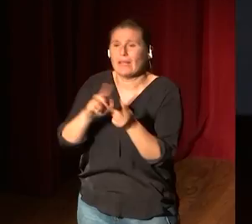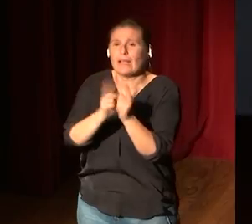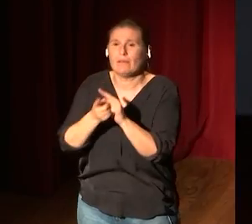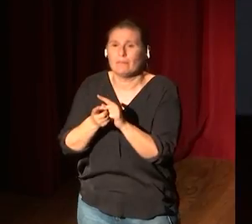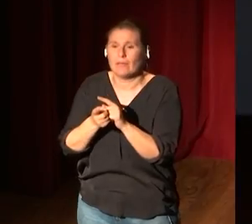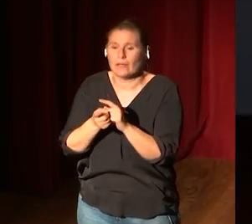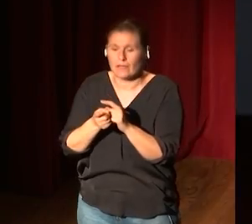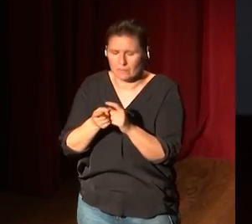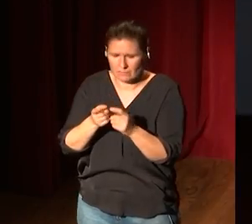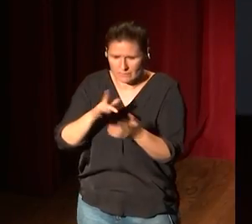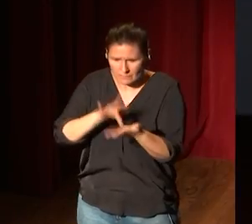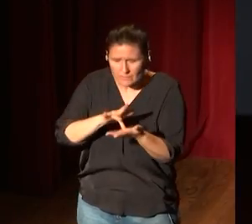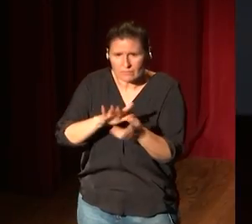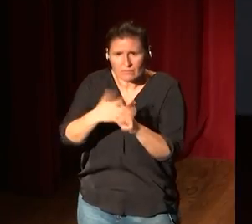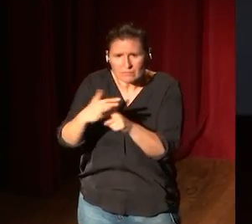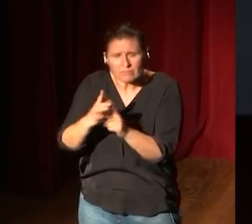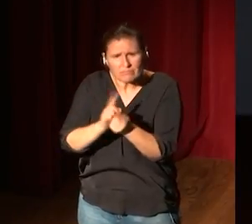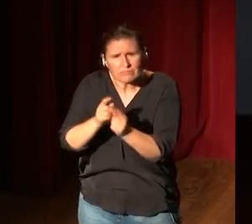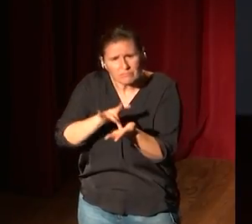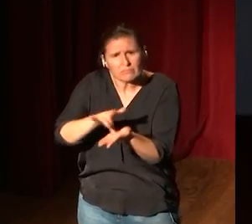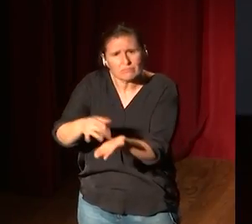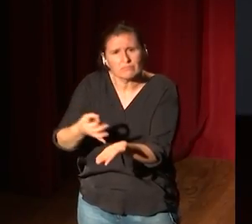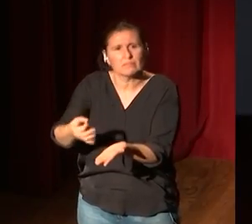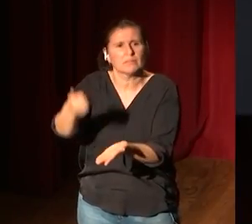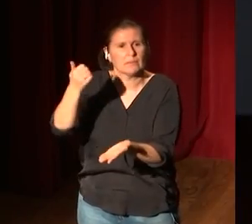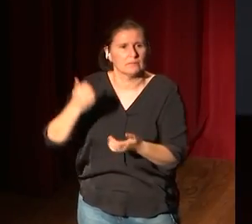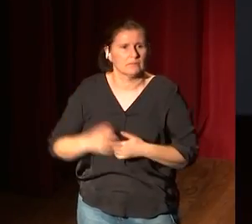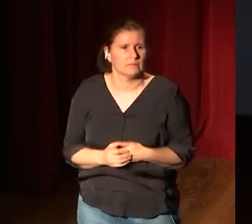cosas pasen creo que de ahí el